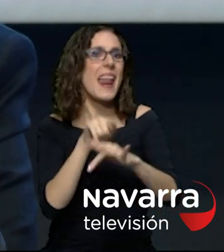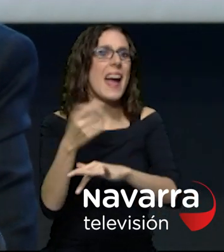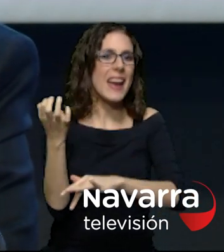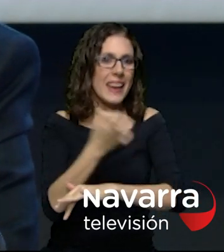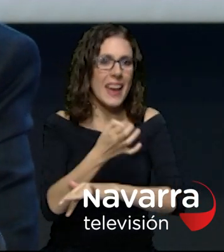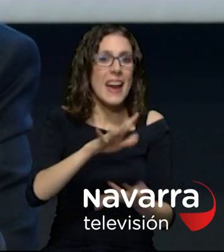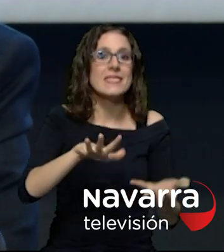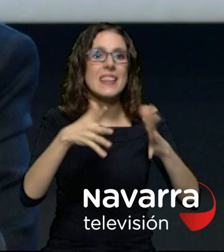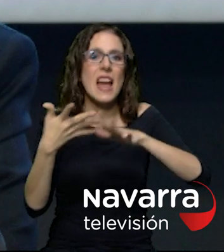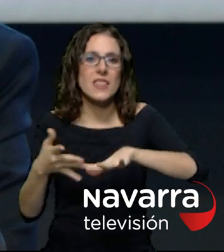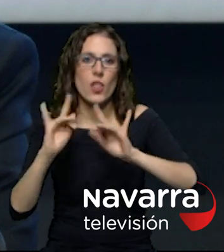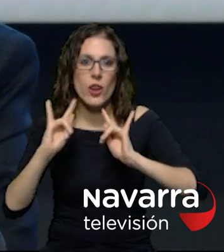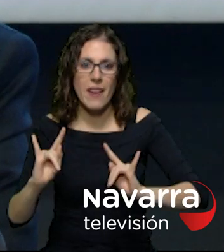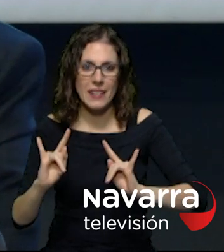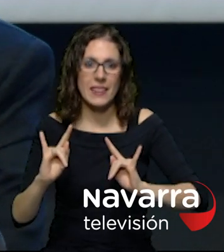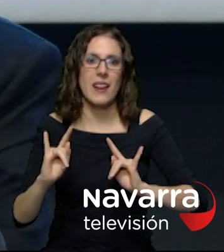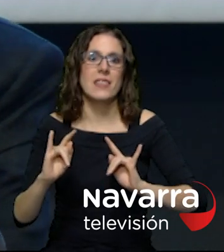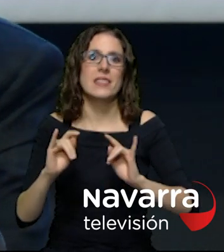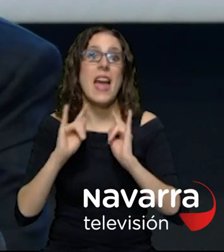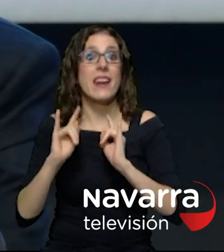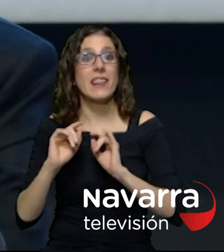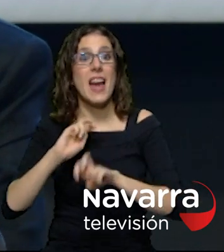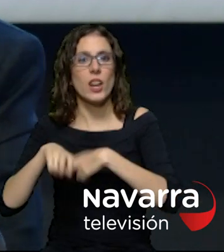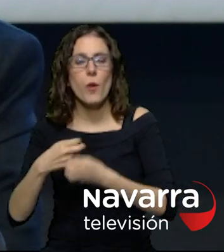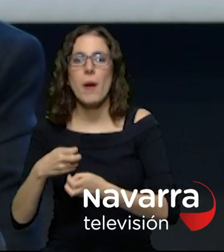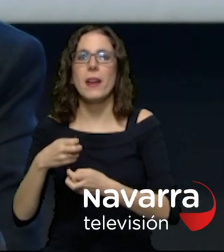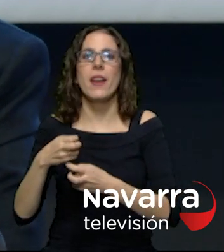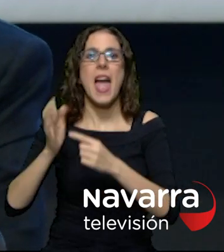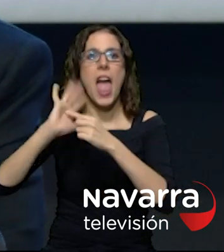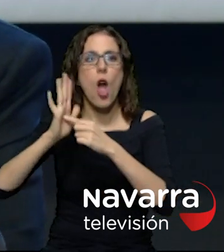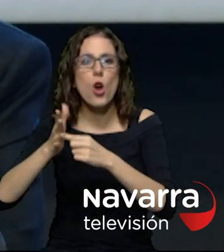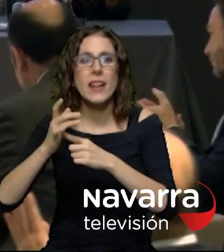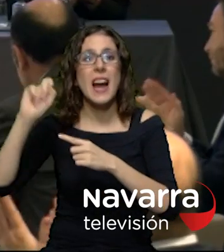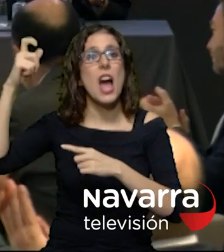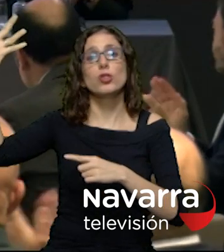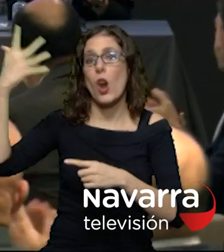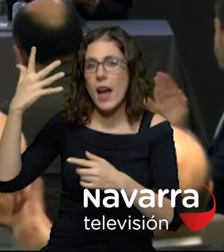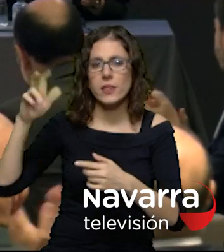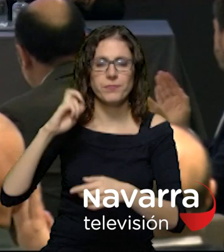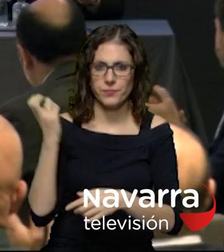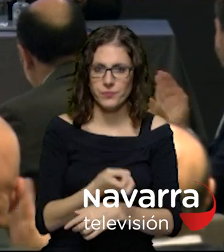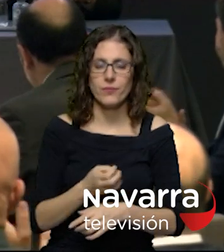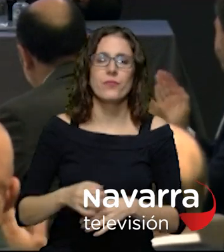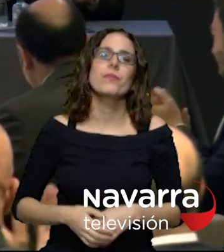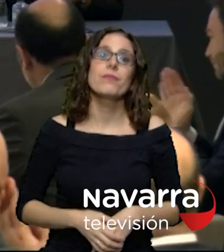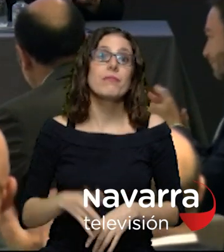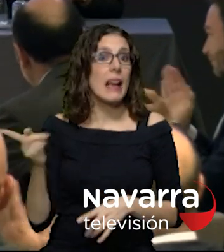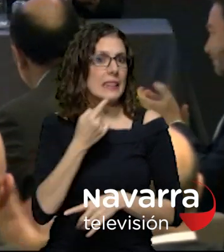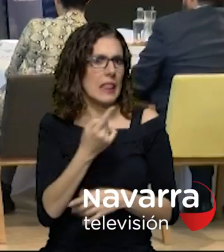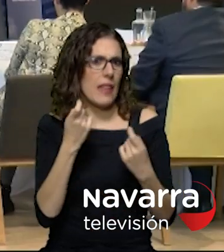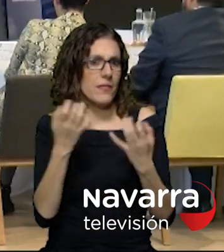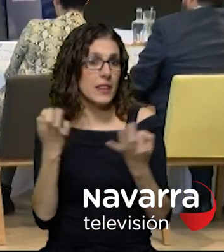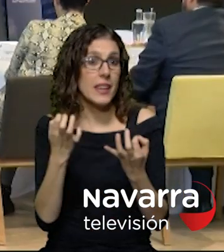energética las energías roble en eólica en solar ya perdido el tren y para eso dice manuel torres hay que buscar